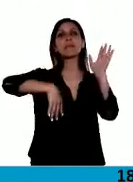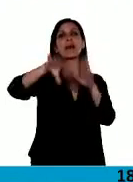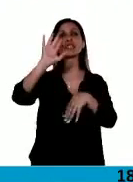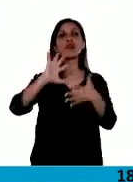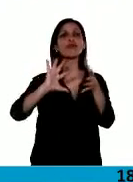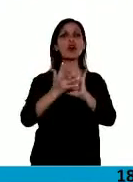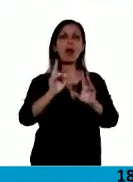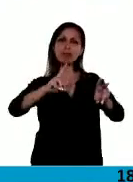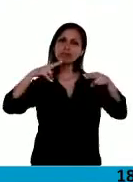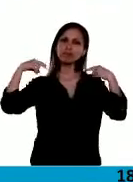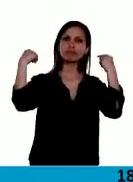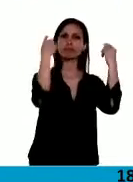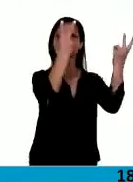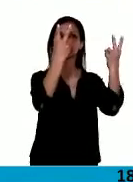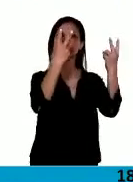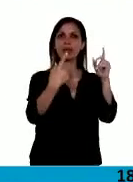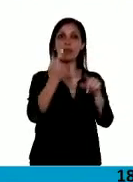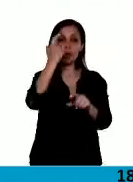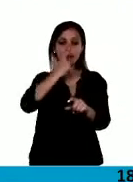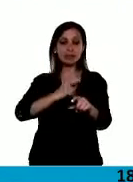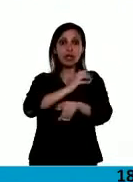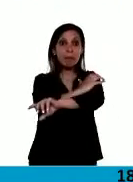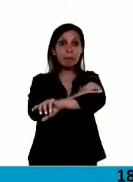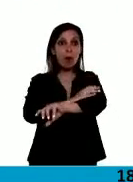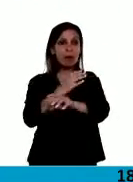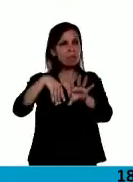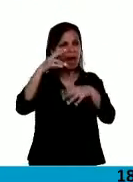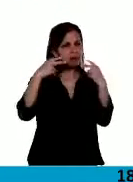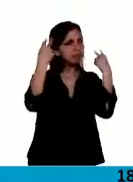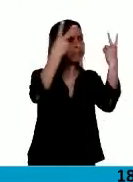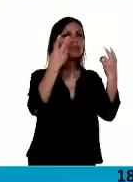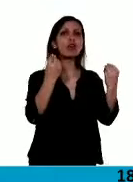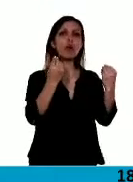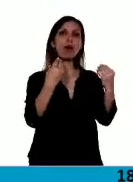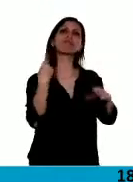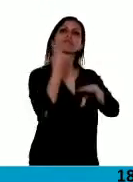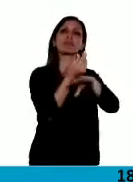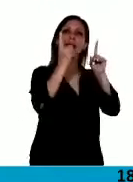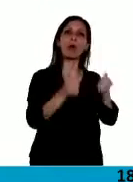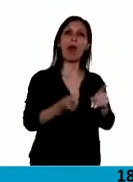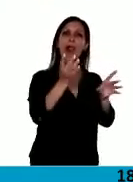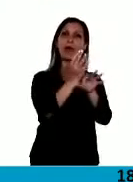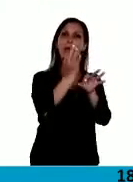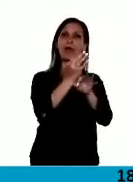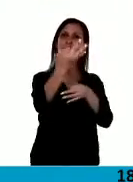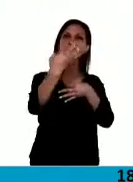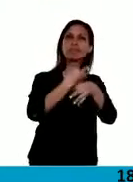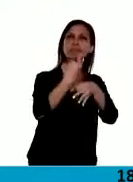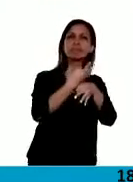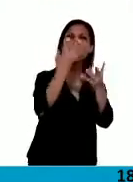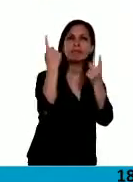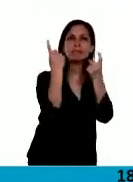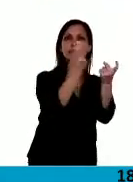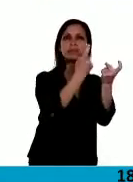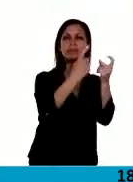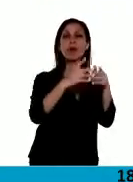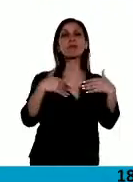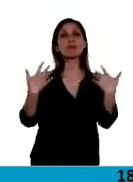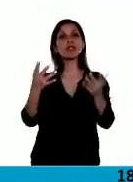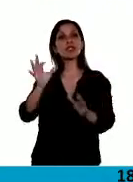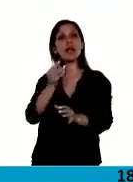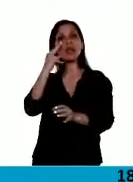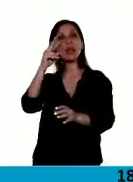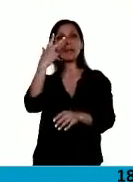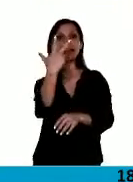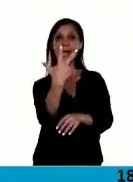que podía tener un pobre era acceder a la educación. Por eso, en el año 2003 se